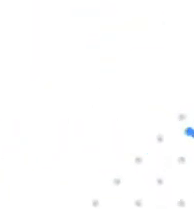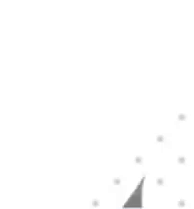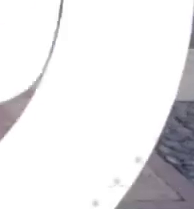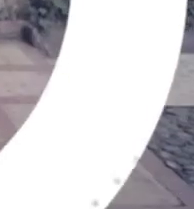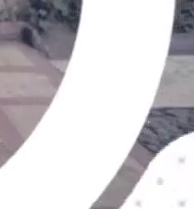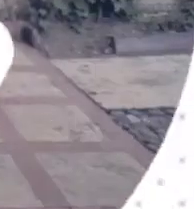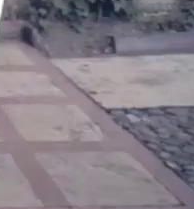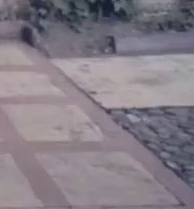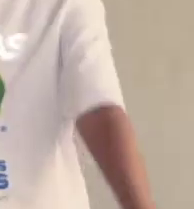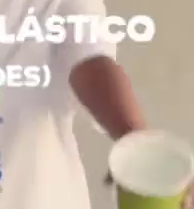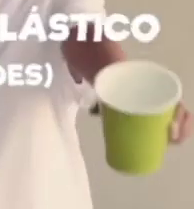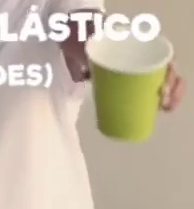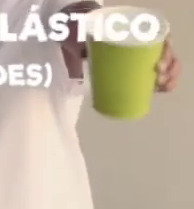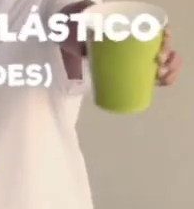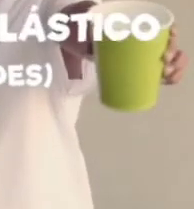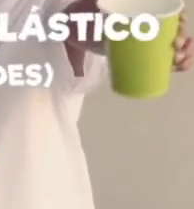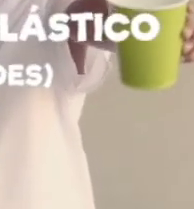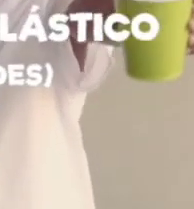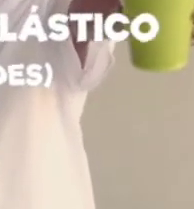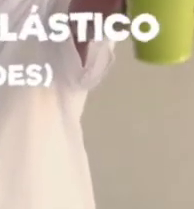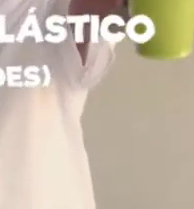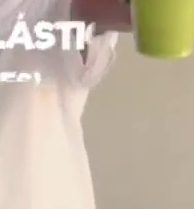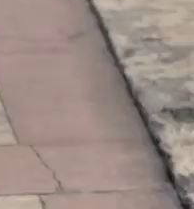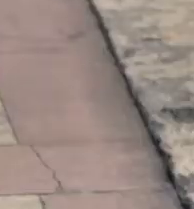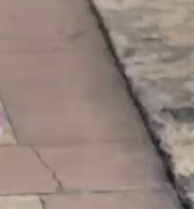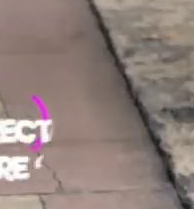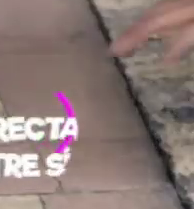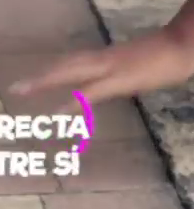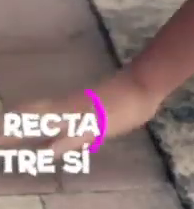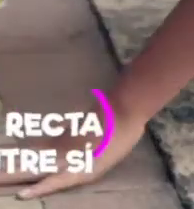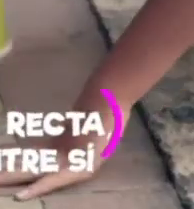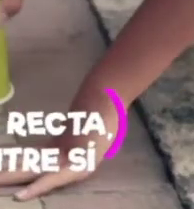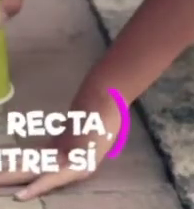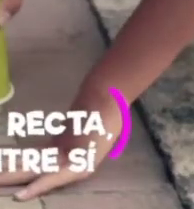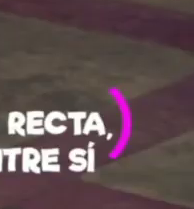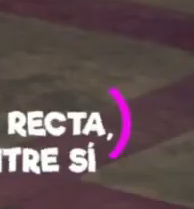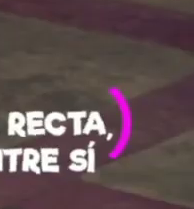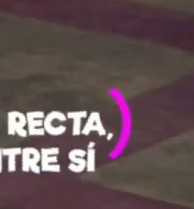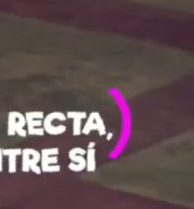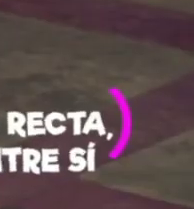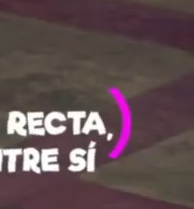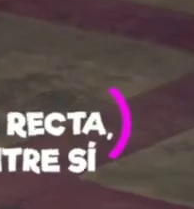Vamos a movernos un poco.